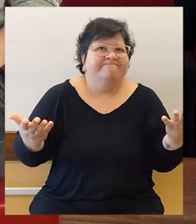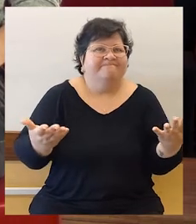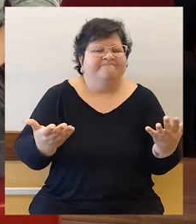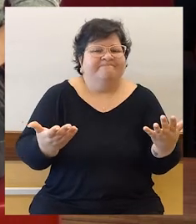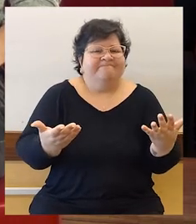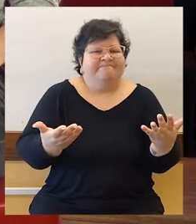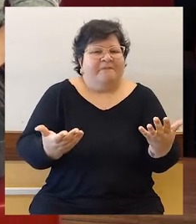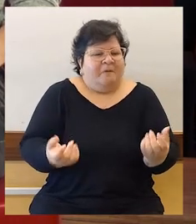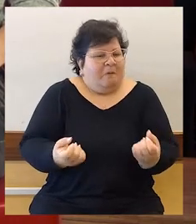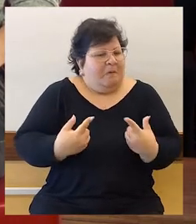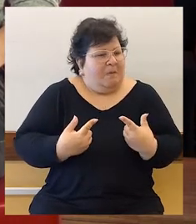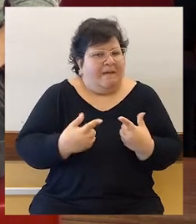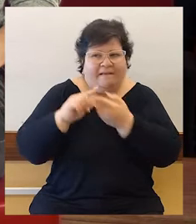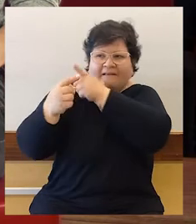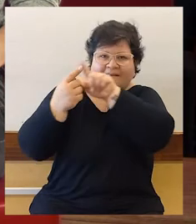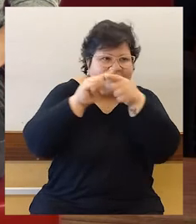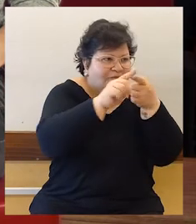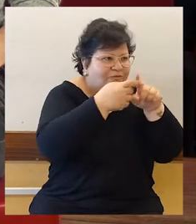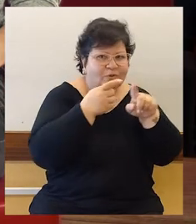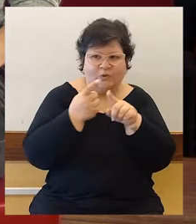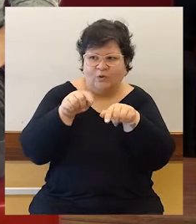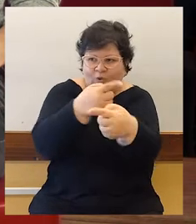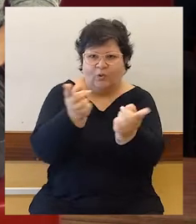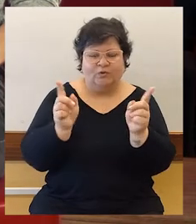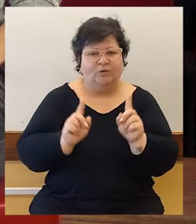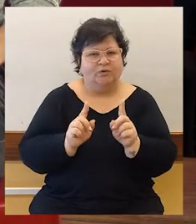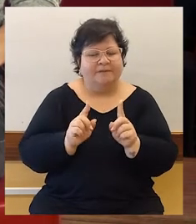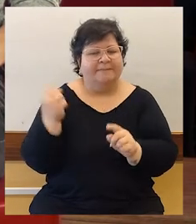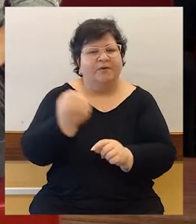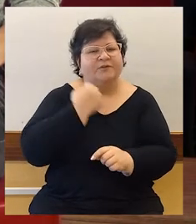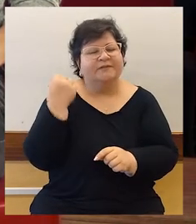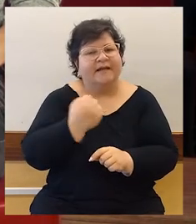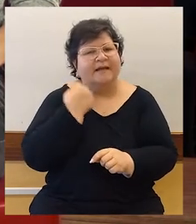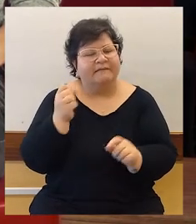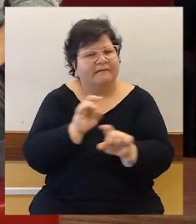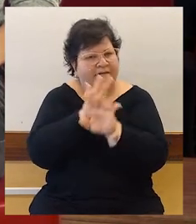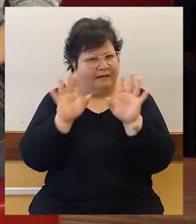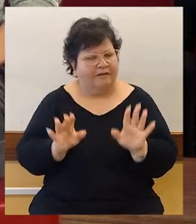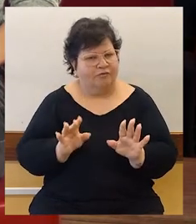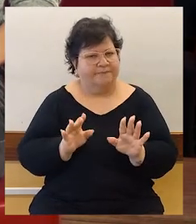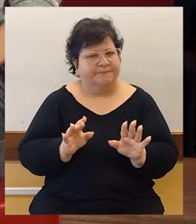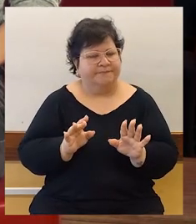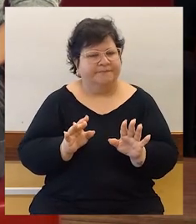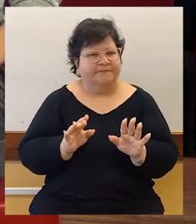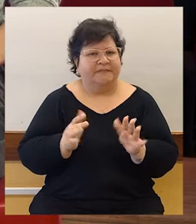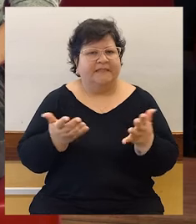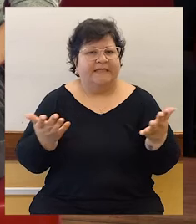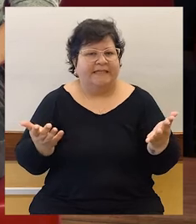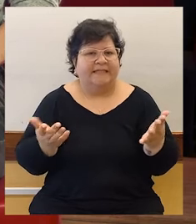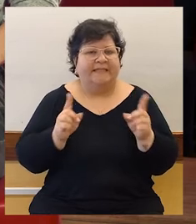mucho en relación con los otros. Y es muy importante tener eso en claro, que el juego